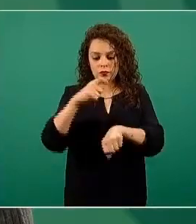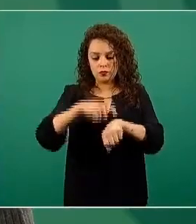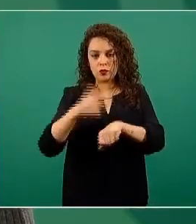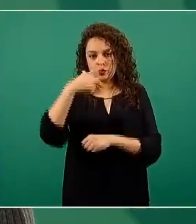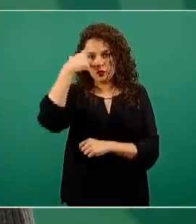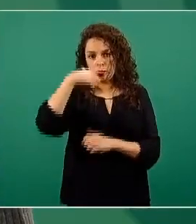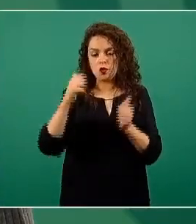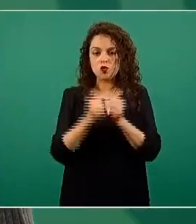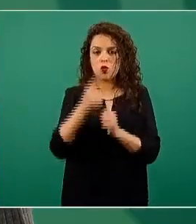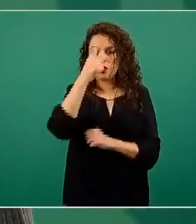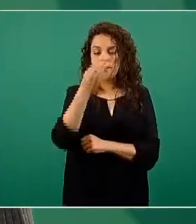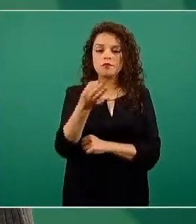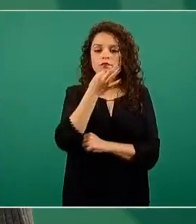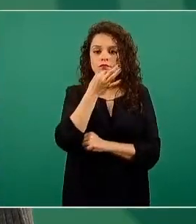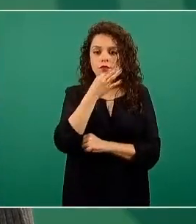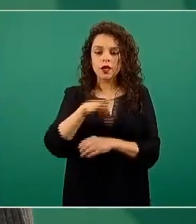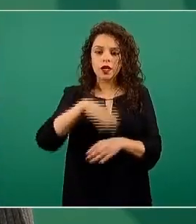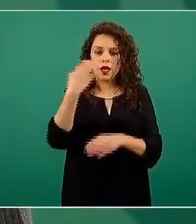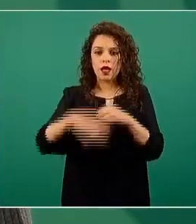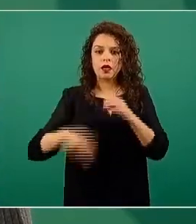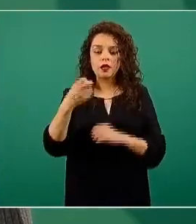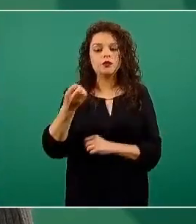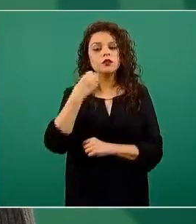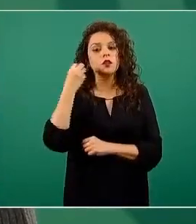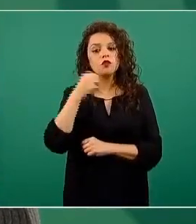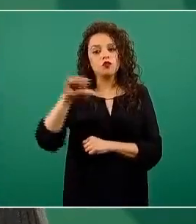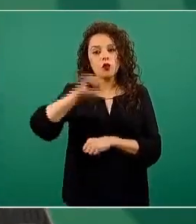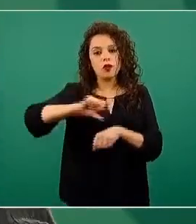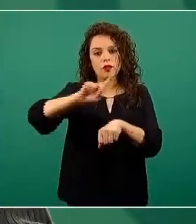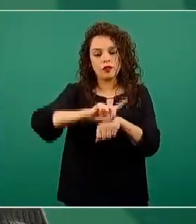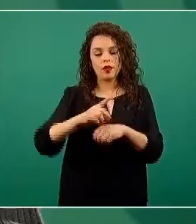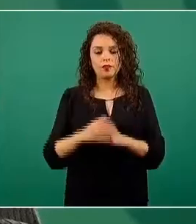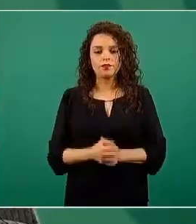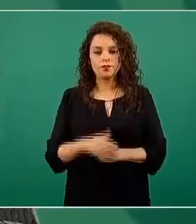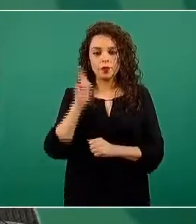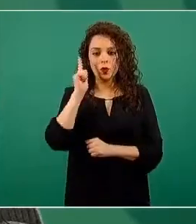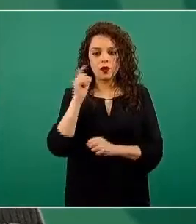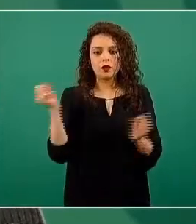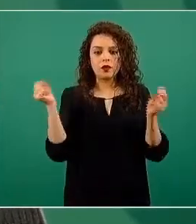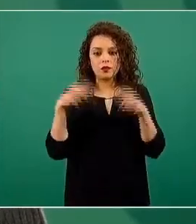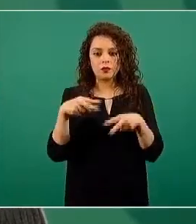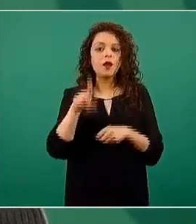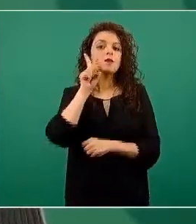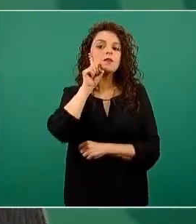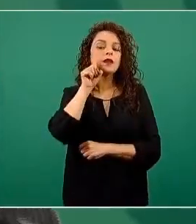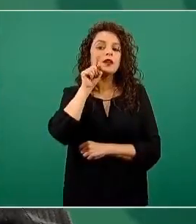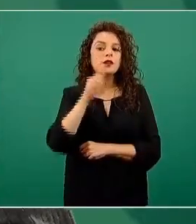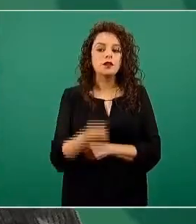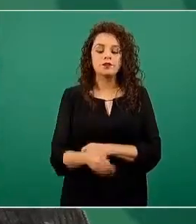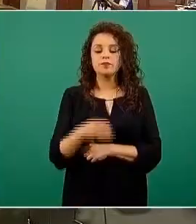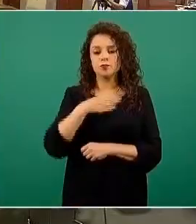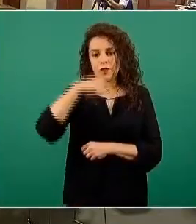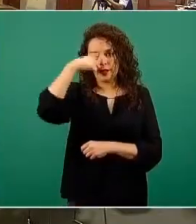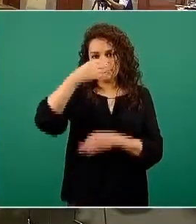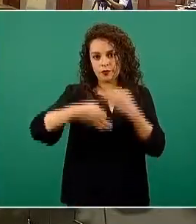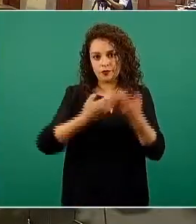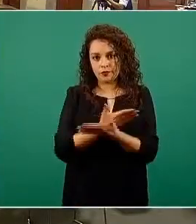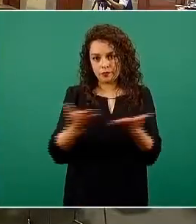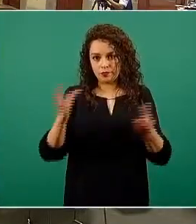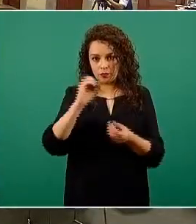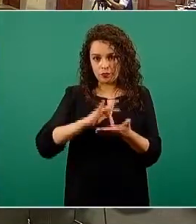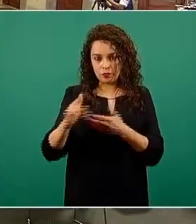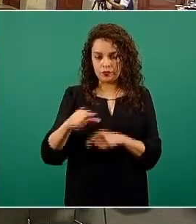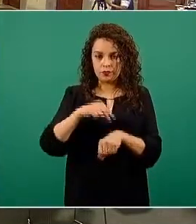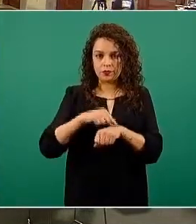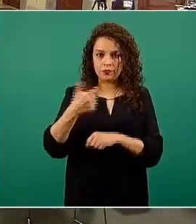noche con un minuto, vamos por si se termina la conferencia del día de hoy y esperamos podamos volver a ver el día de mañana. Tengan todos muy buenas noches. Muchas gracias doctor